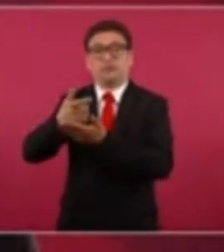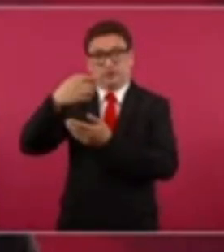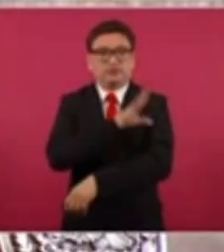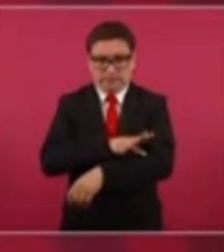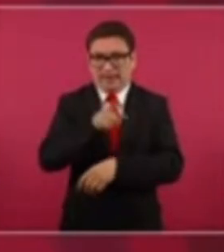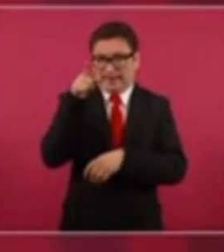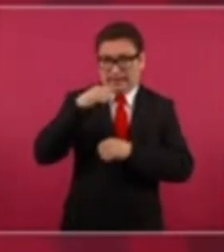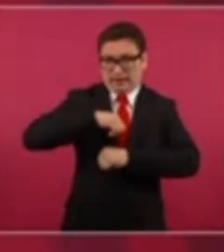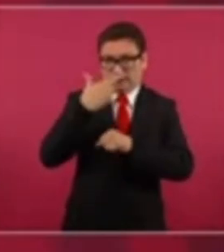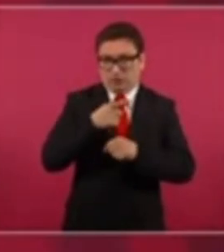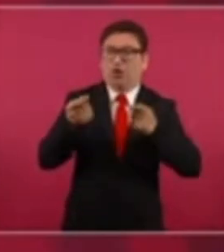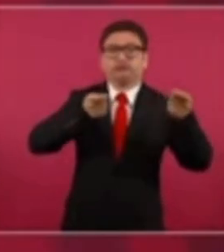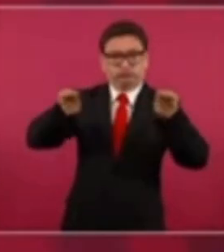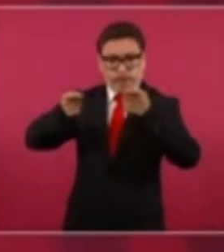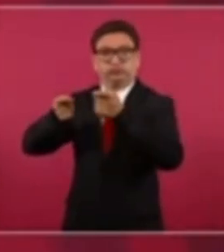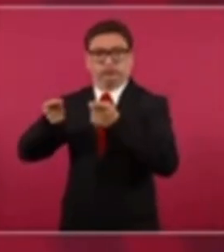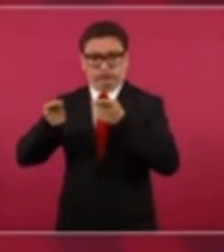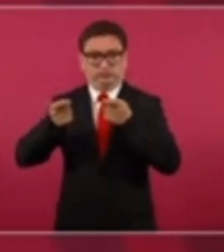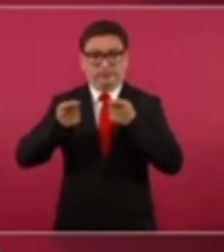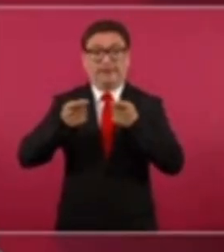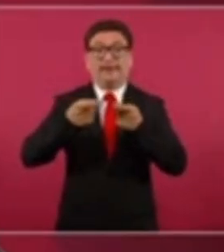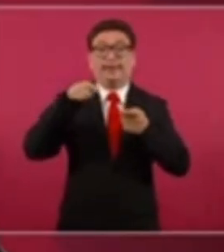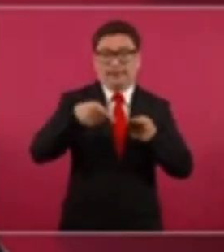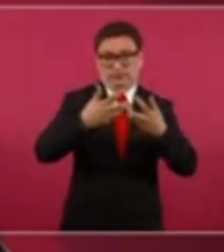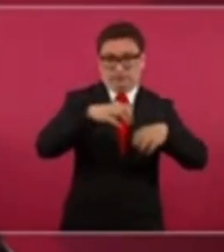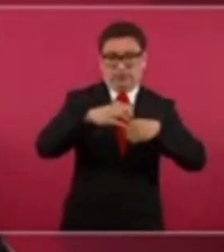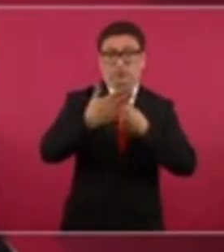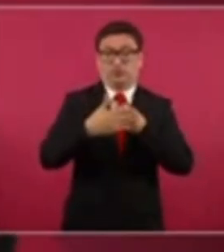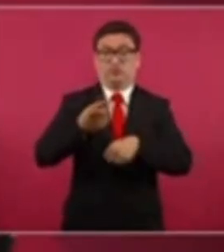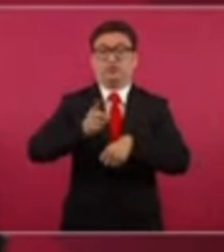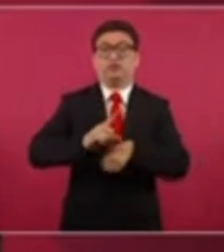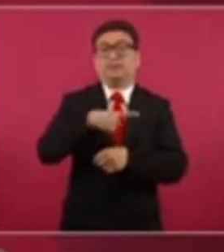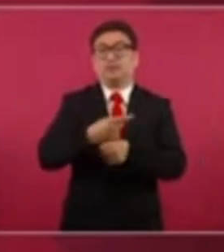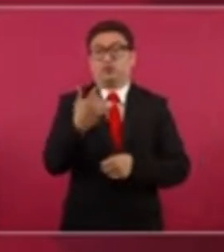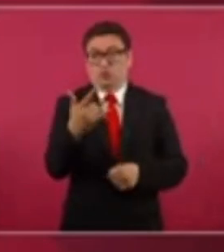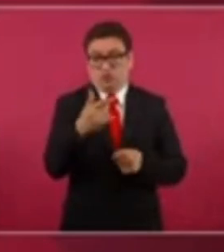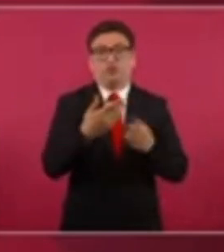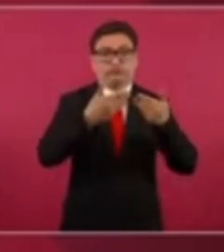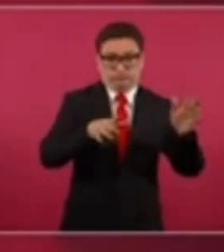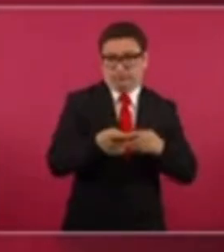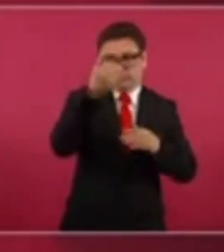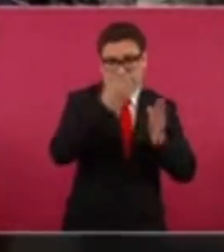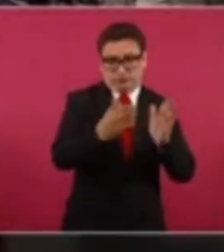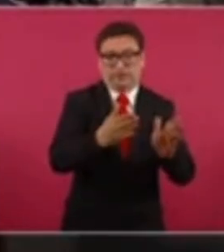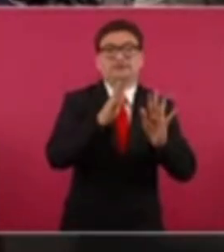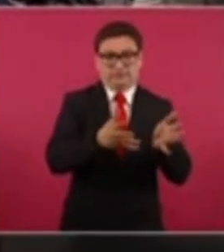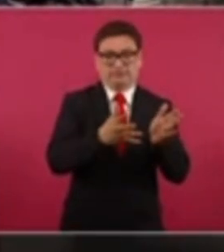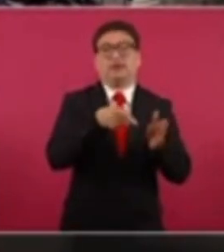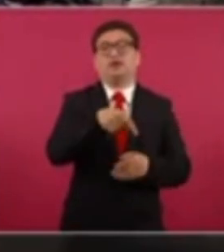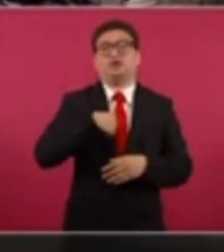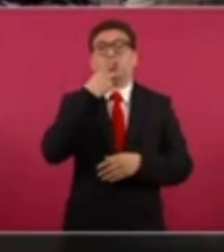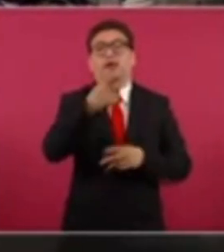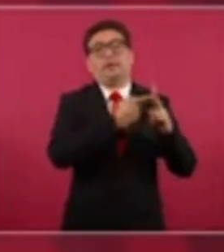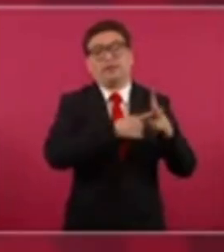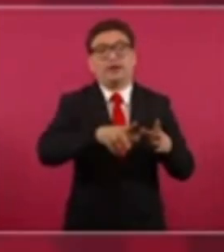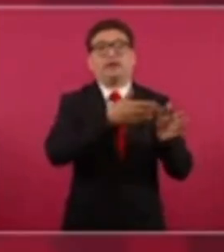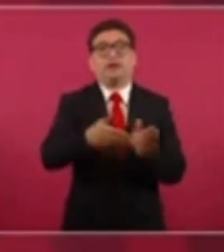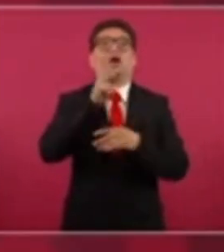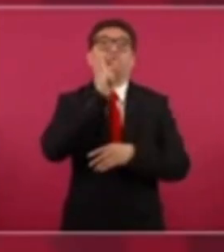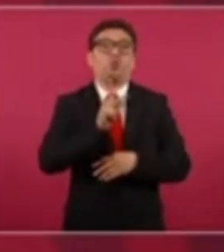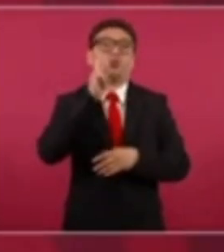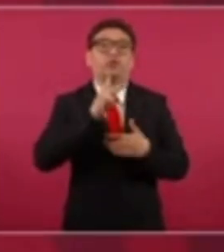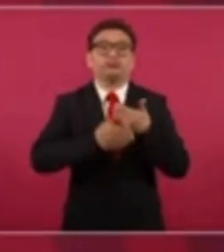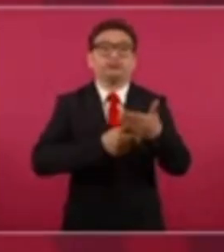se licitó. Y vamos a inaugurar la primera etapa, el día primero, que ya también he dicho, es una etapa inicial de prueba.